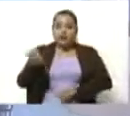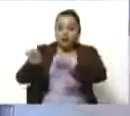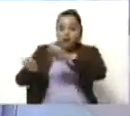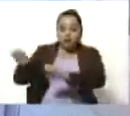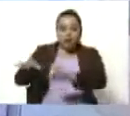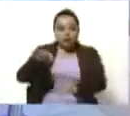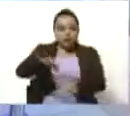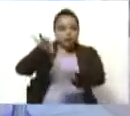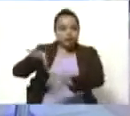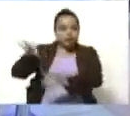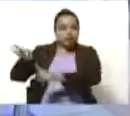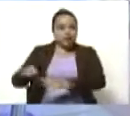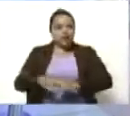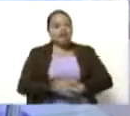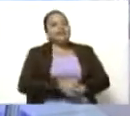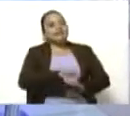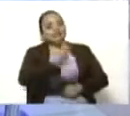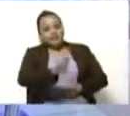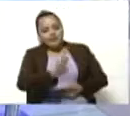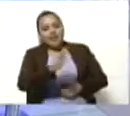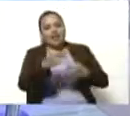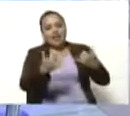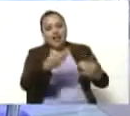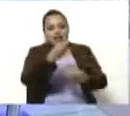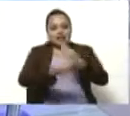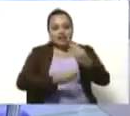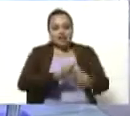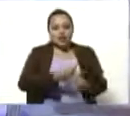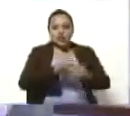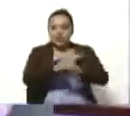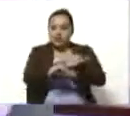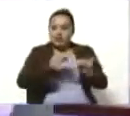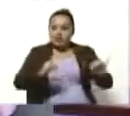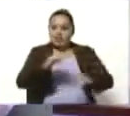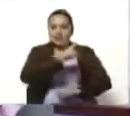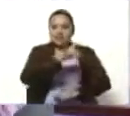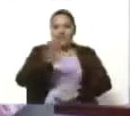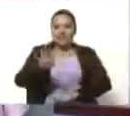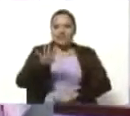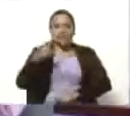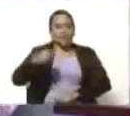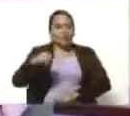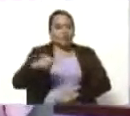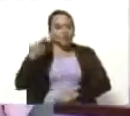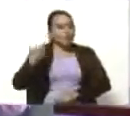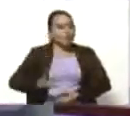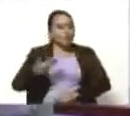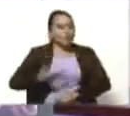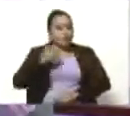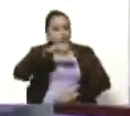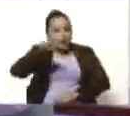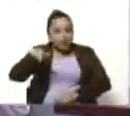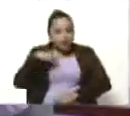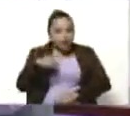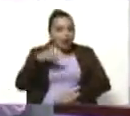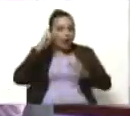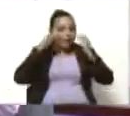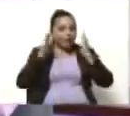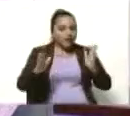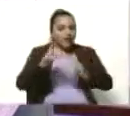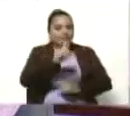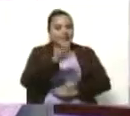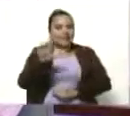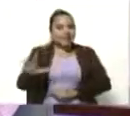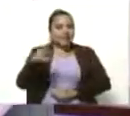Estamos en eso. En la selección del jurado, el premio cierra el 15 de noviembre. Lo importante es que todos nos escuchen. 15 de noviembre es la